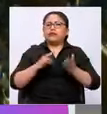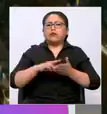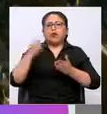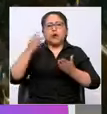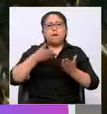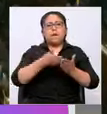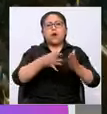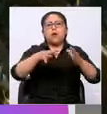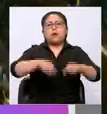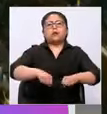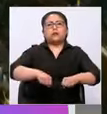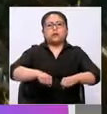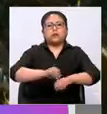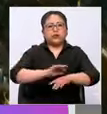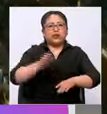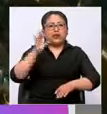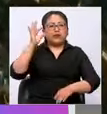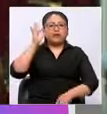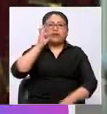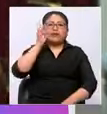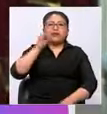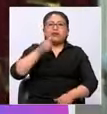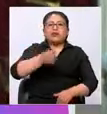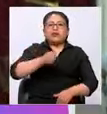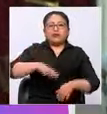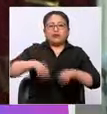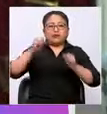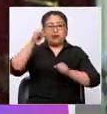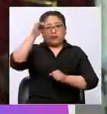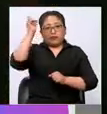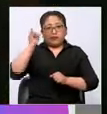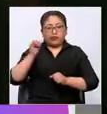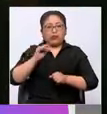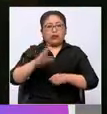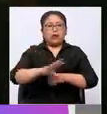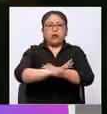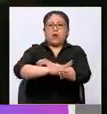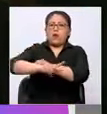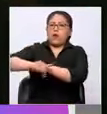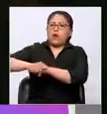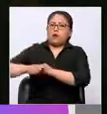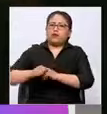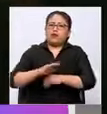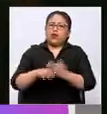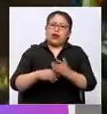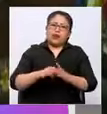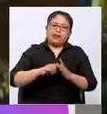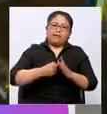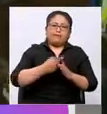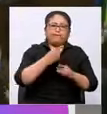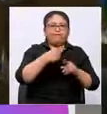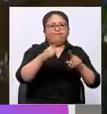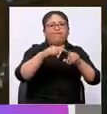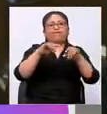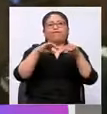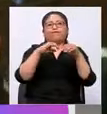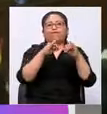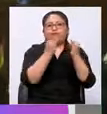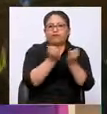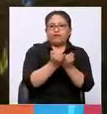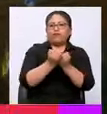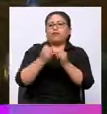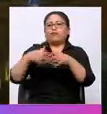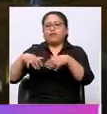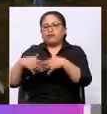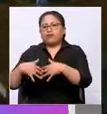golpe de Estado y luego del mal manejo del Estado, de haber vaciado el logro que con mucho esfuerzo se ha hecho en la gestión pasada del presidente